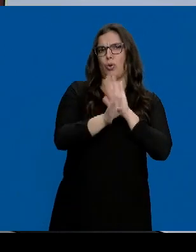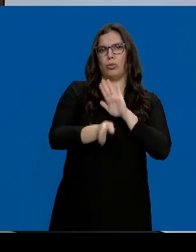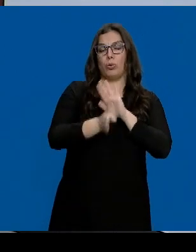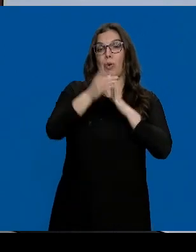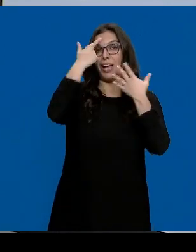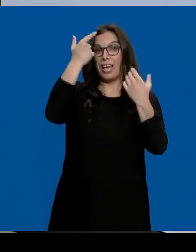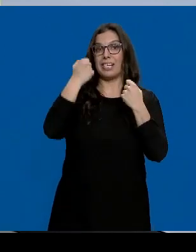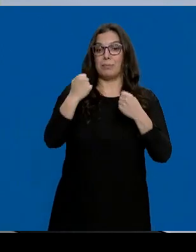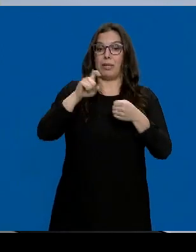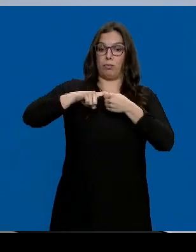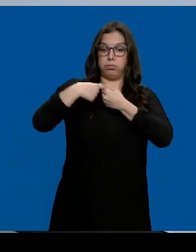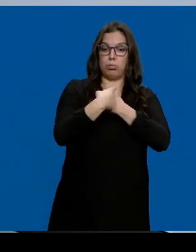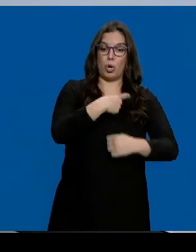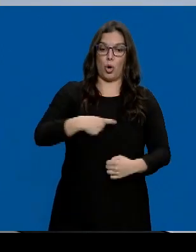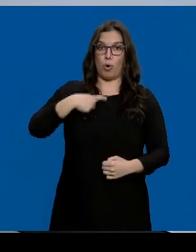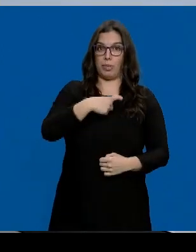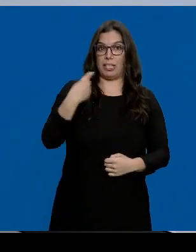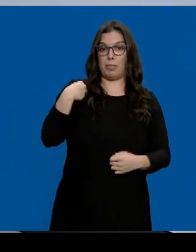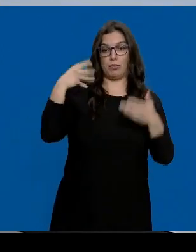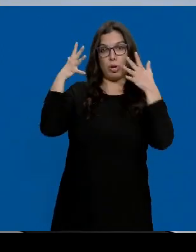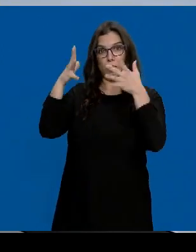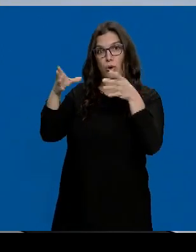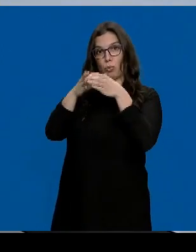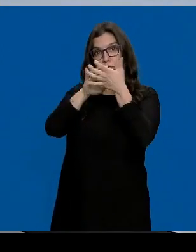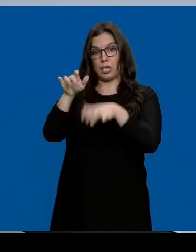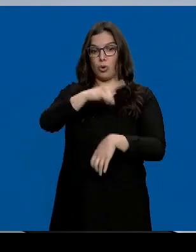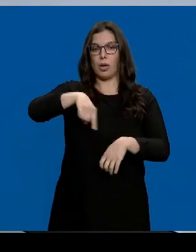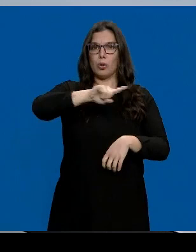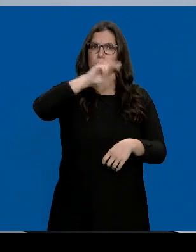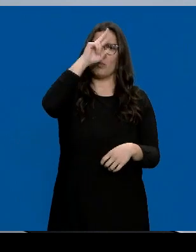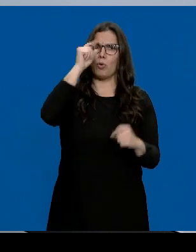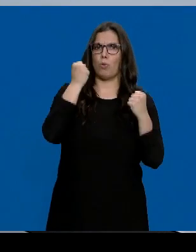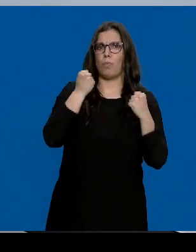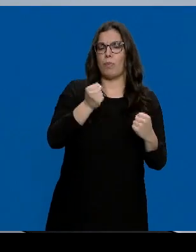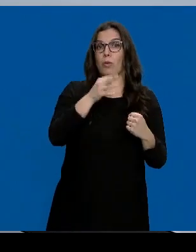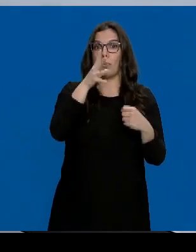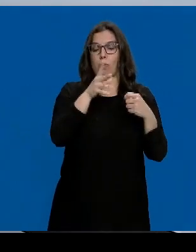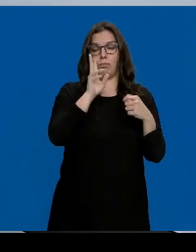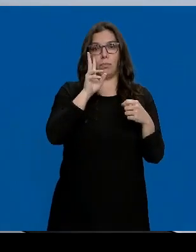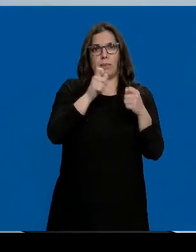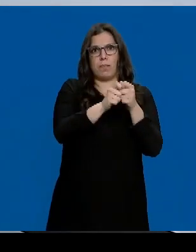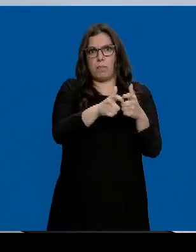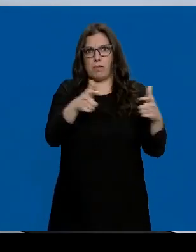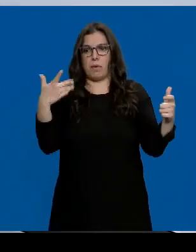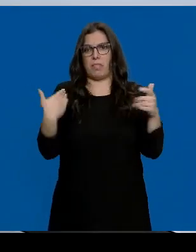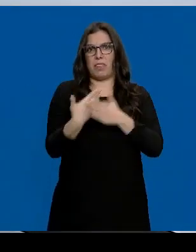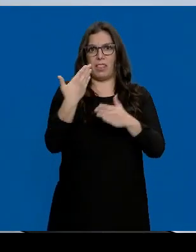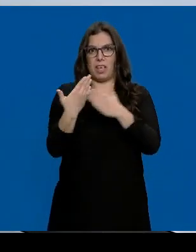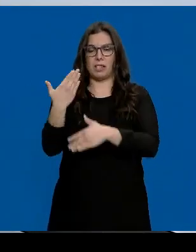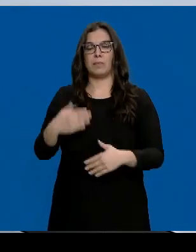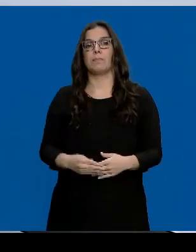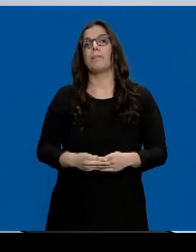expertos, que forman parte del comité que asesora al gobierno regional, están preocupados por este enorme incremento de casos de los últimos días.